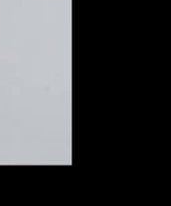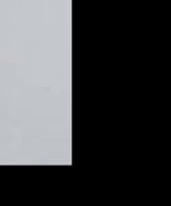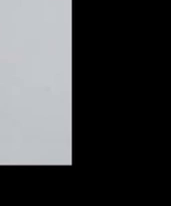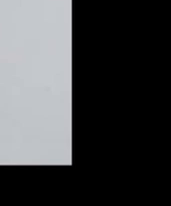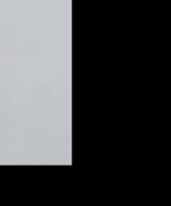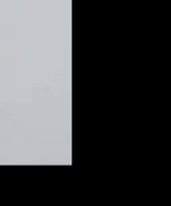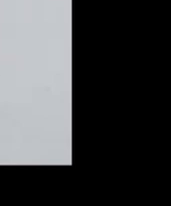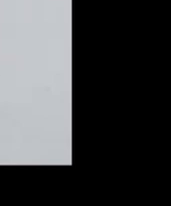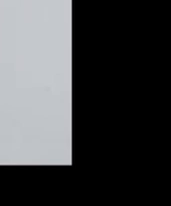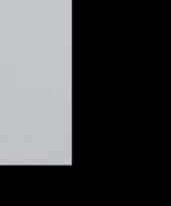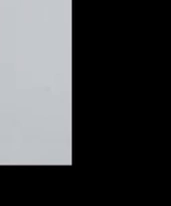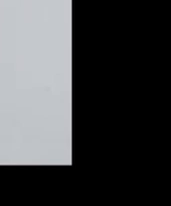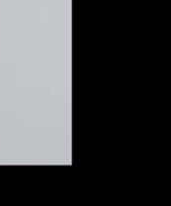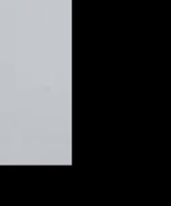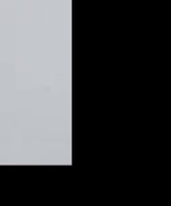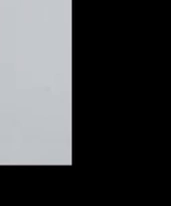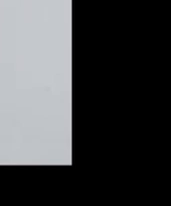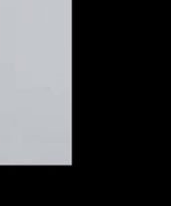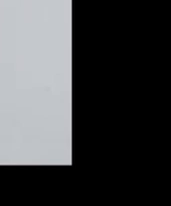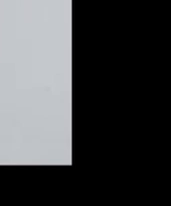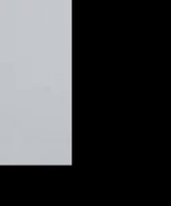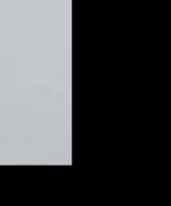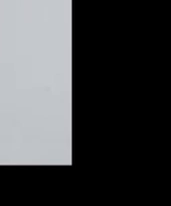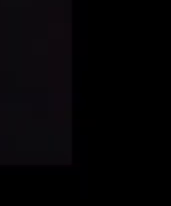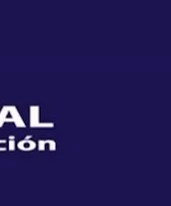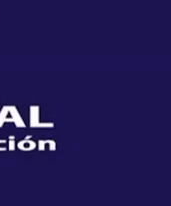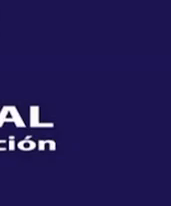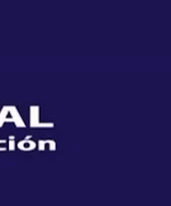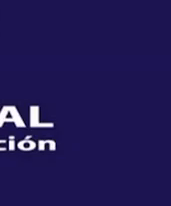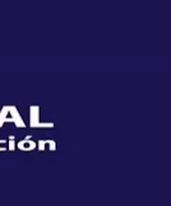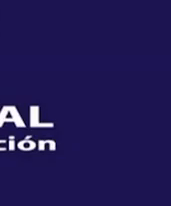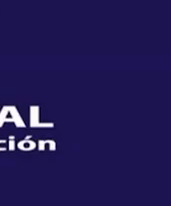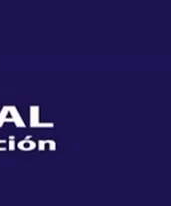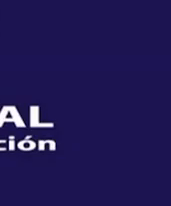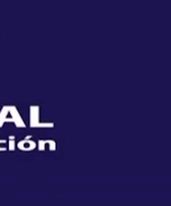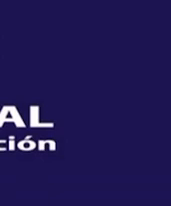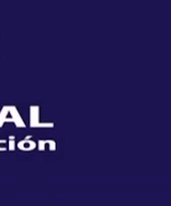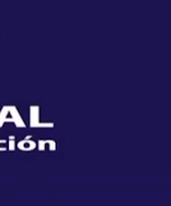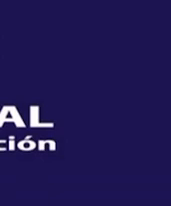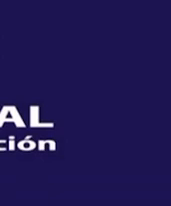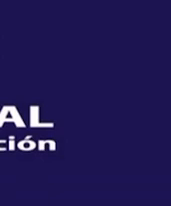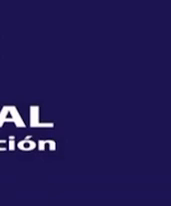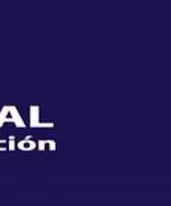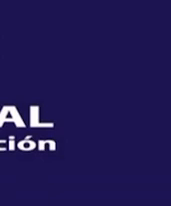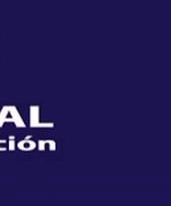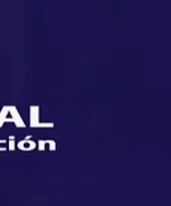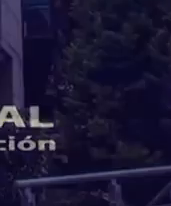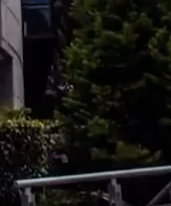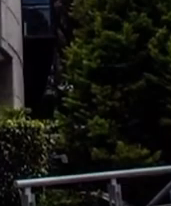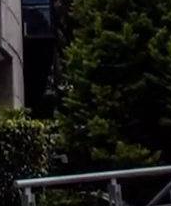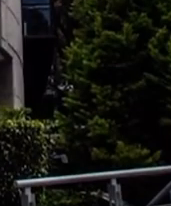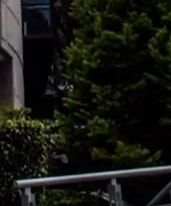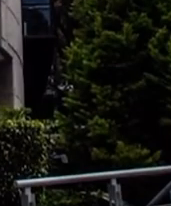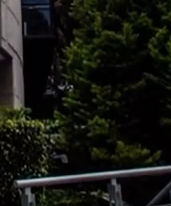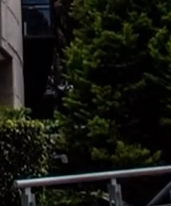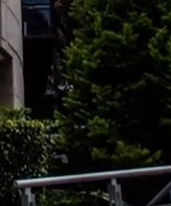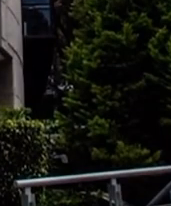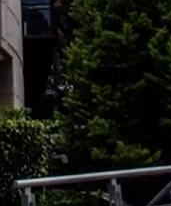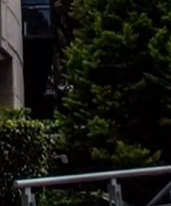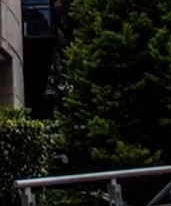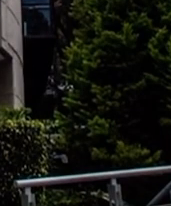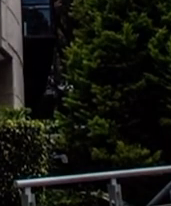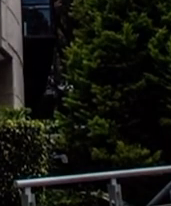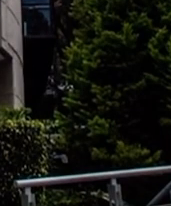candidatos que puedan hablar por sí mismos. En respuesta a la queja presentada en 2017, el Tribunal Electoral del Poder